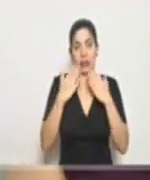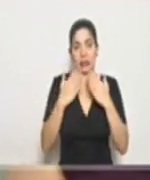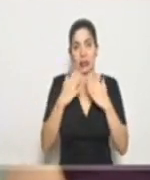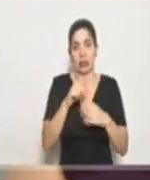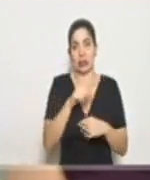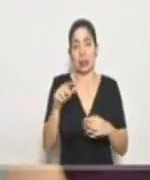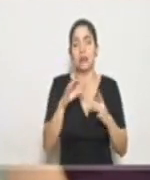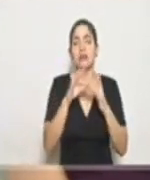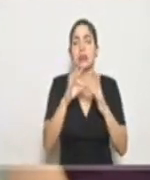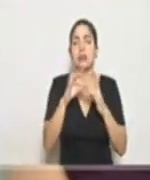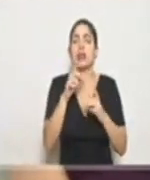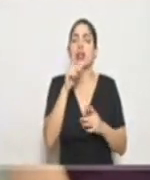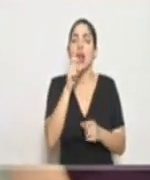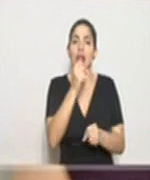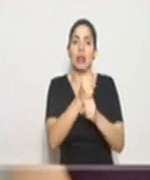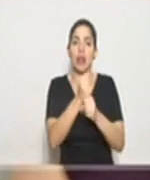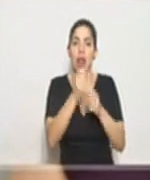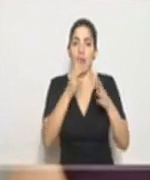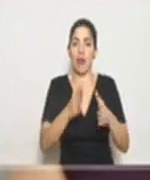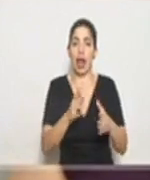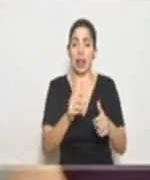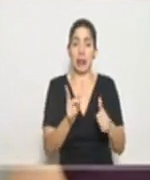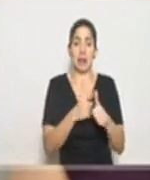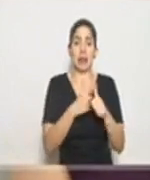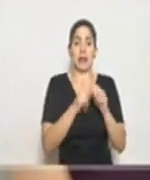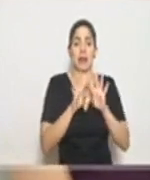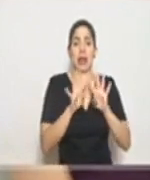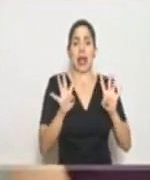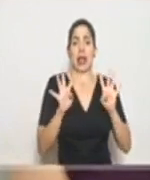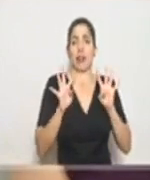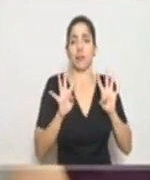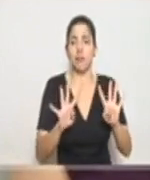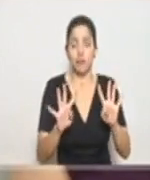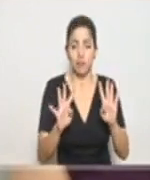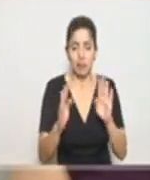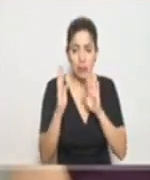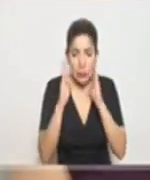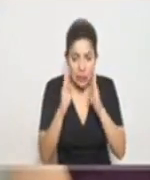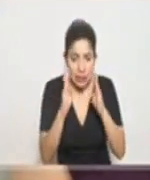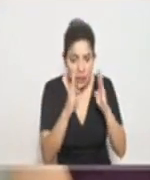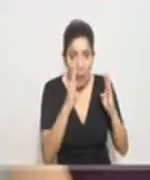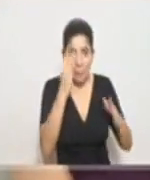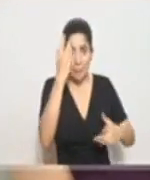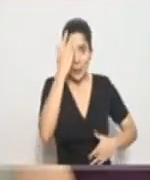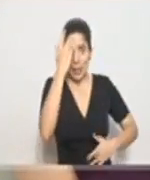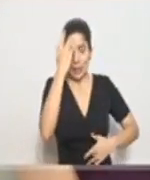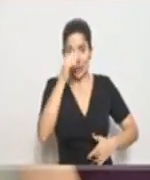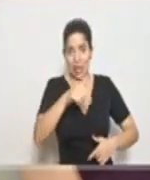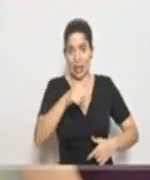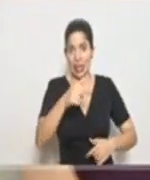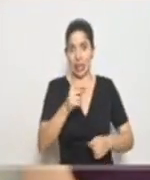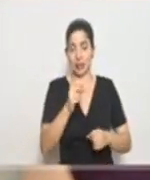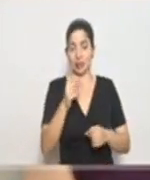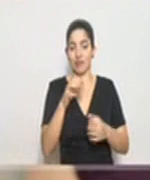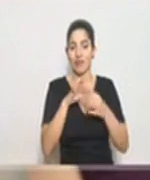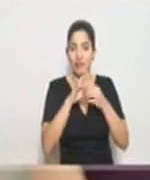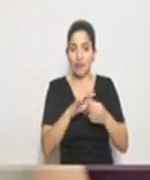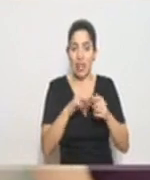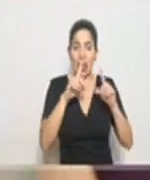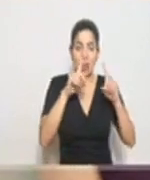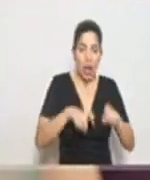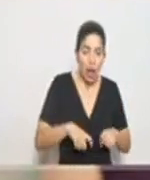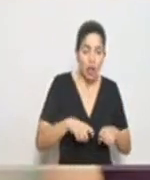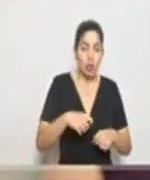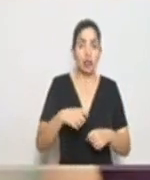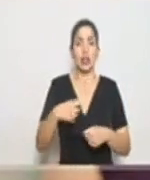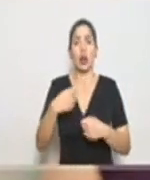a los trabajadores que están en la primera línea de fuego en la atención de los pacientes afectados en el diagnóstico, en la toma de